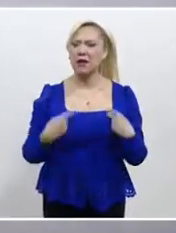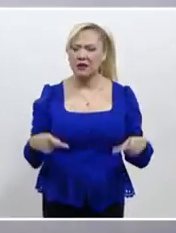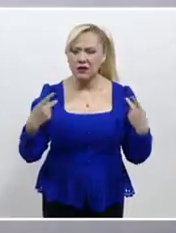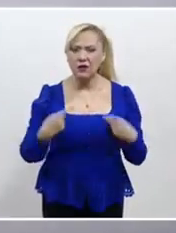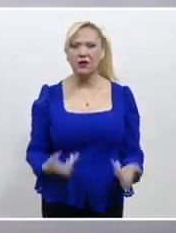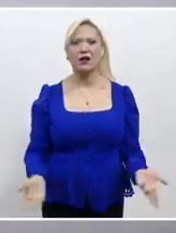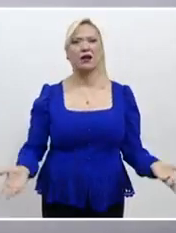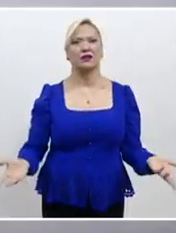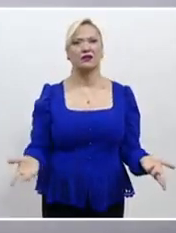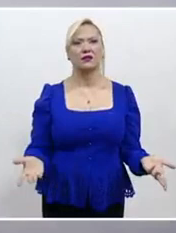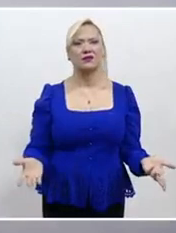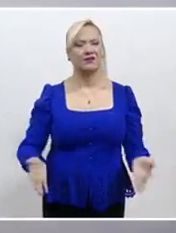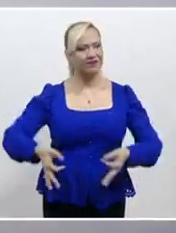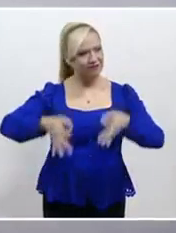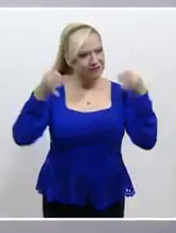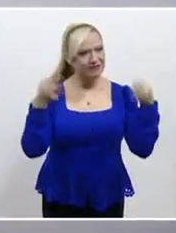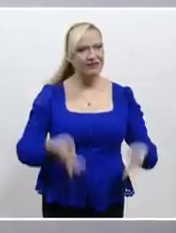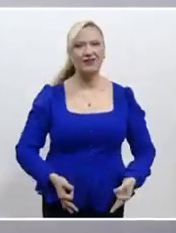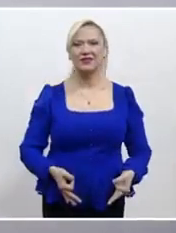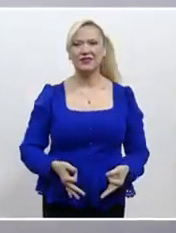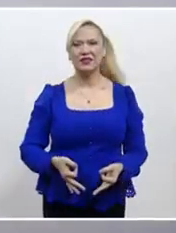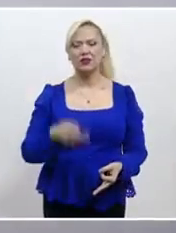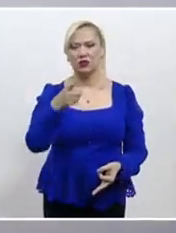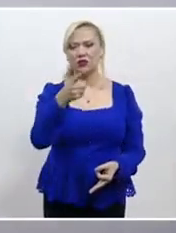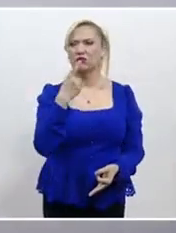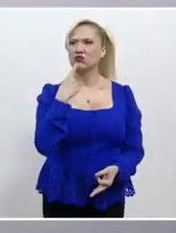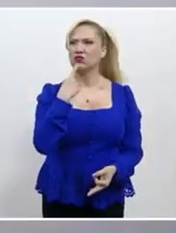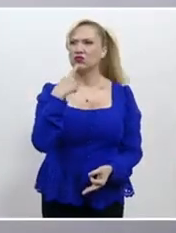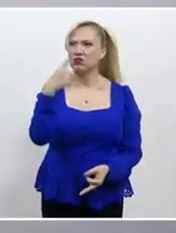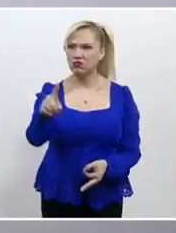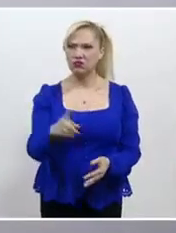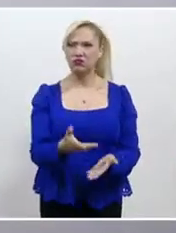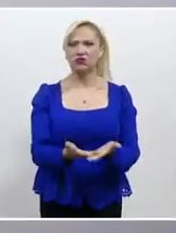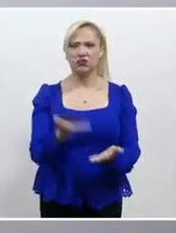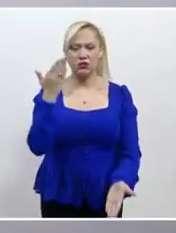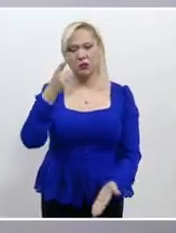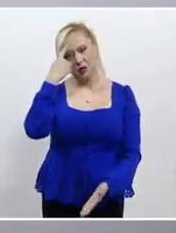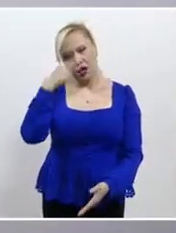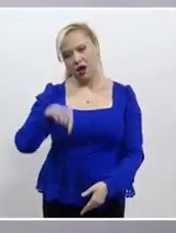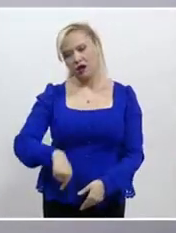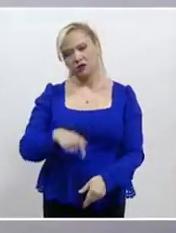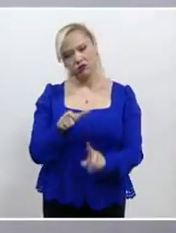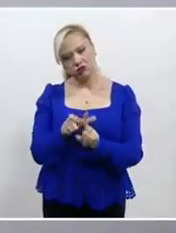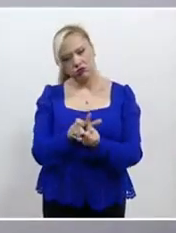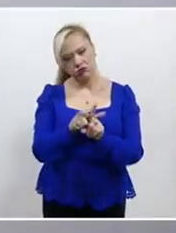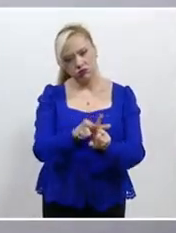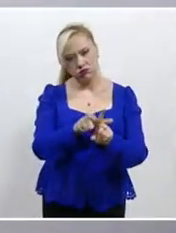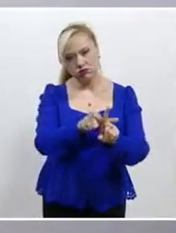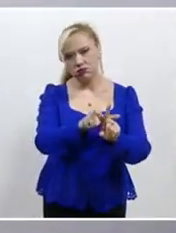formalmente, digamos, se presenten los hechos para que el COPRED pueda darle seguimiento.